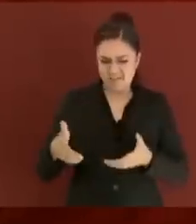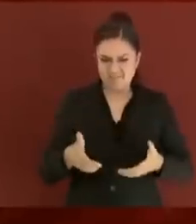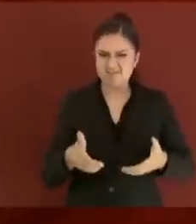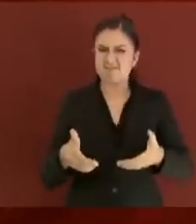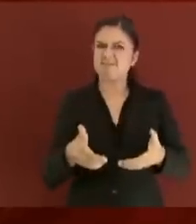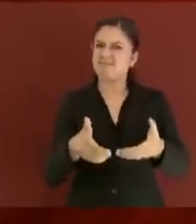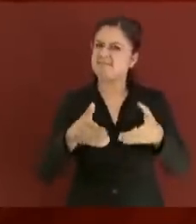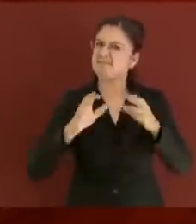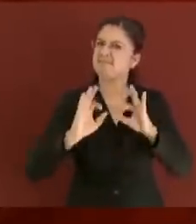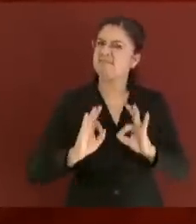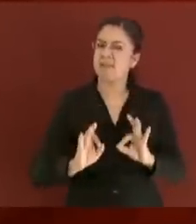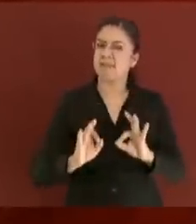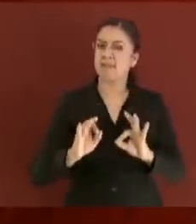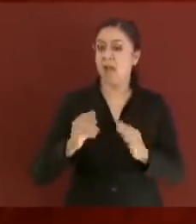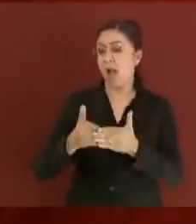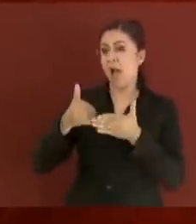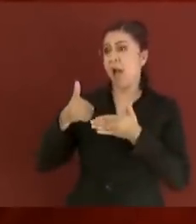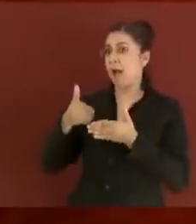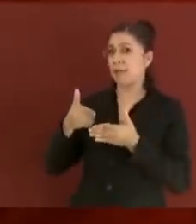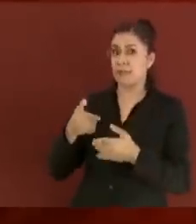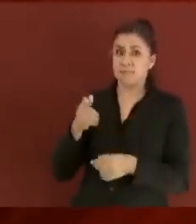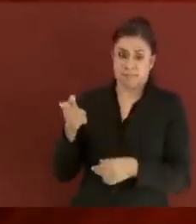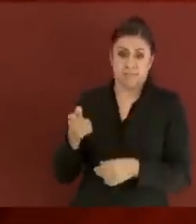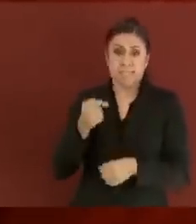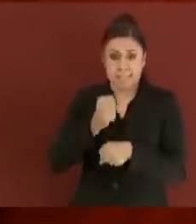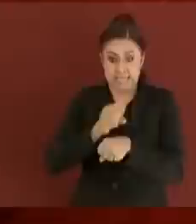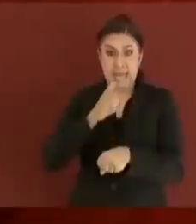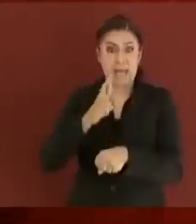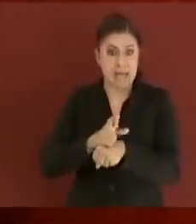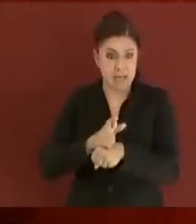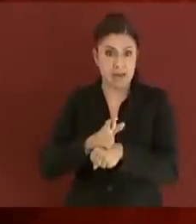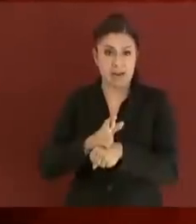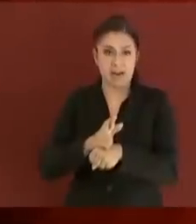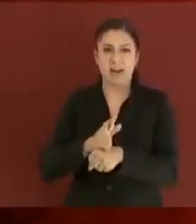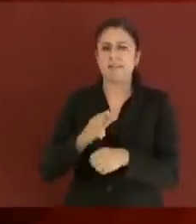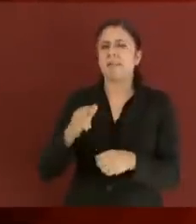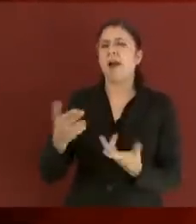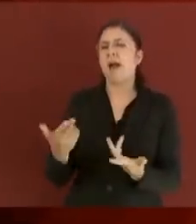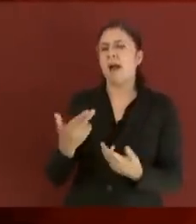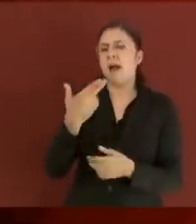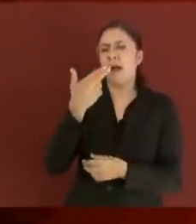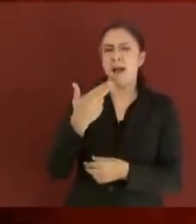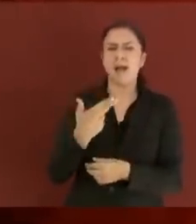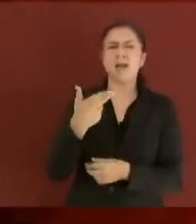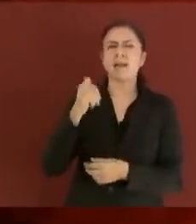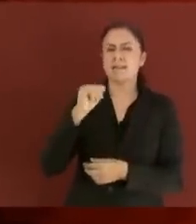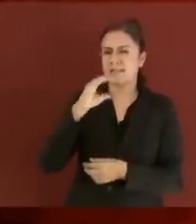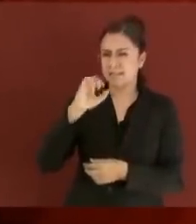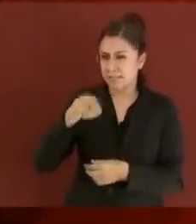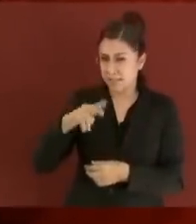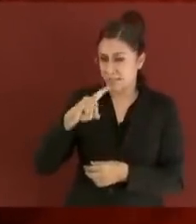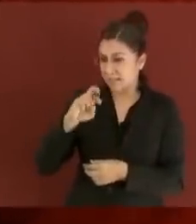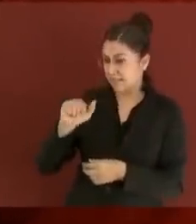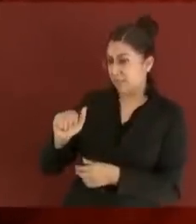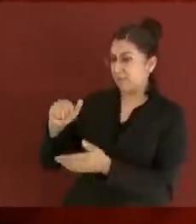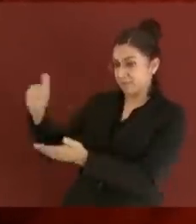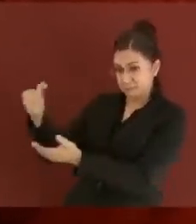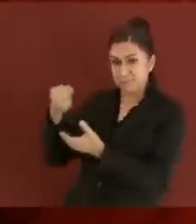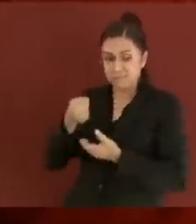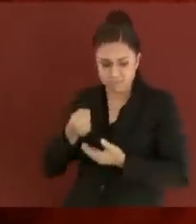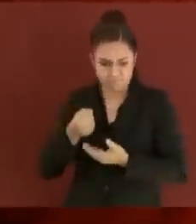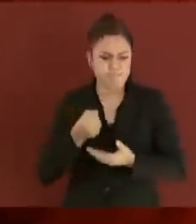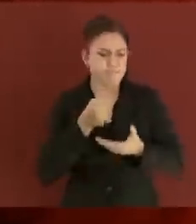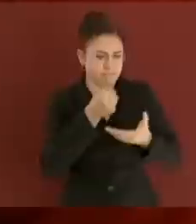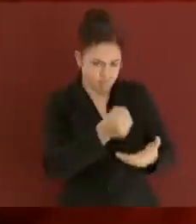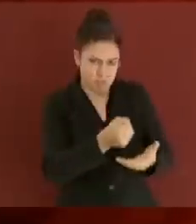con los recursos que ya la Secretaría de Hacienda nos hizo el favor de liberarnos el oficio de secas, llamémosle, ya estamos en